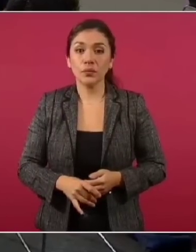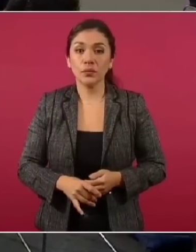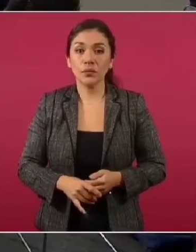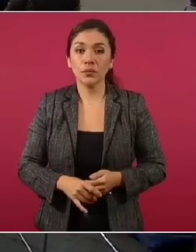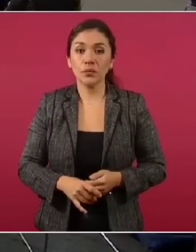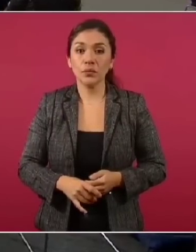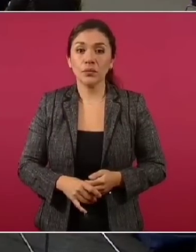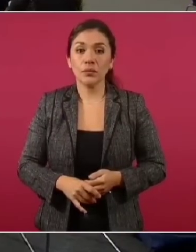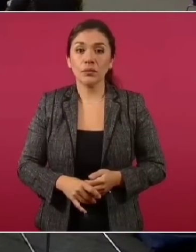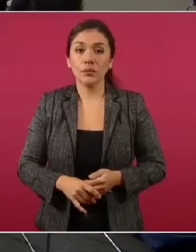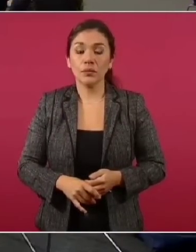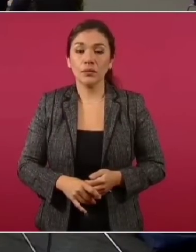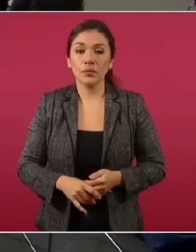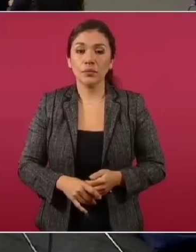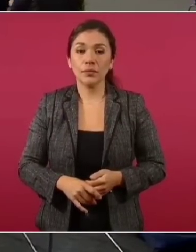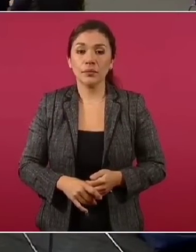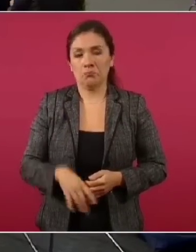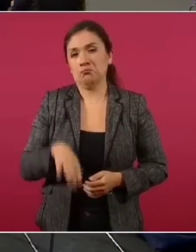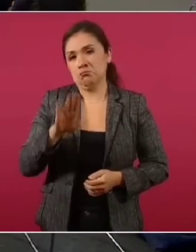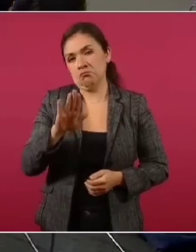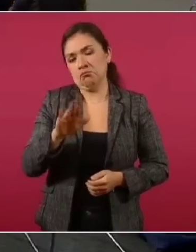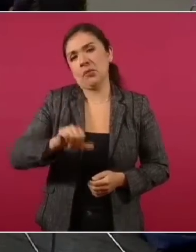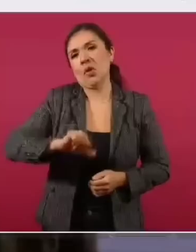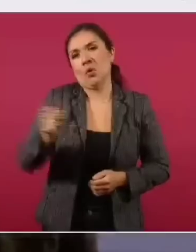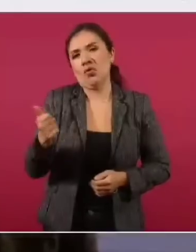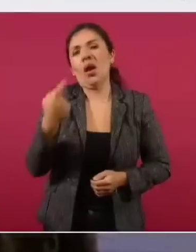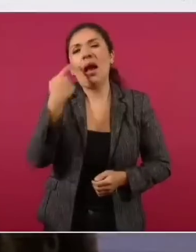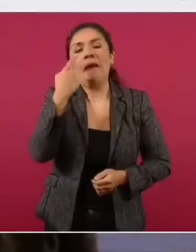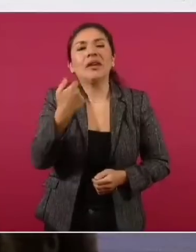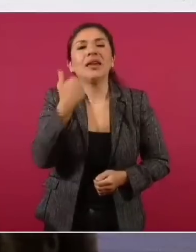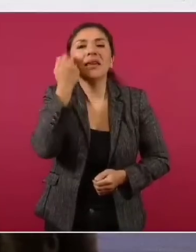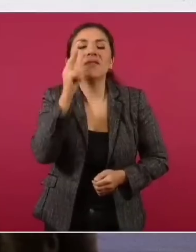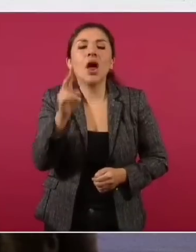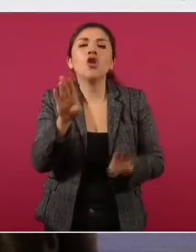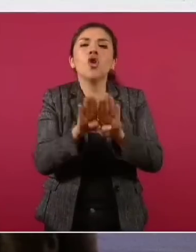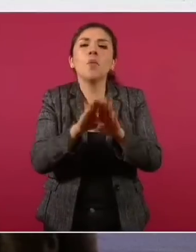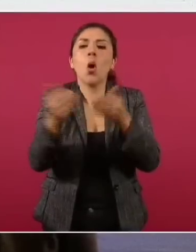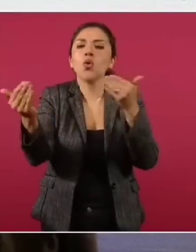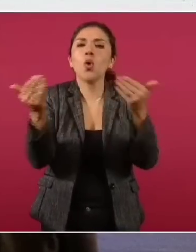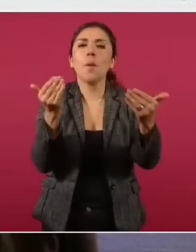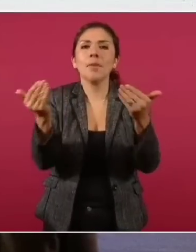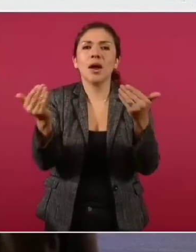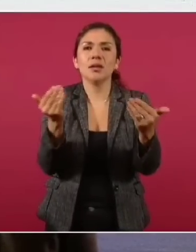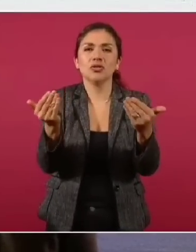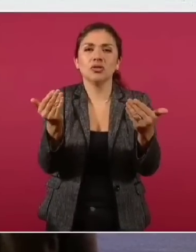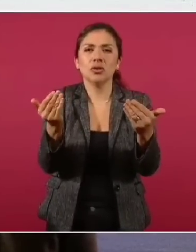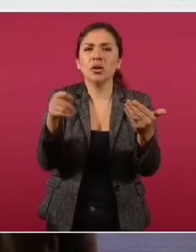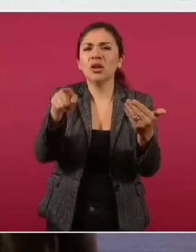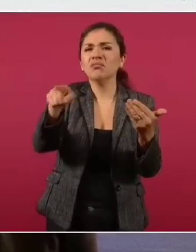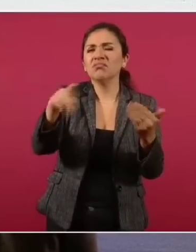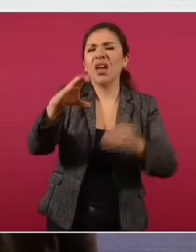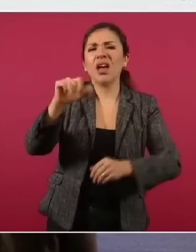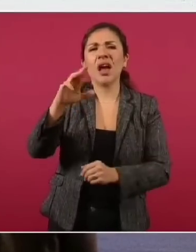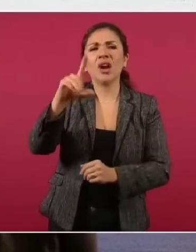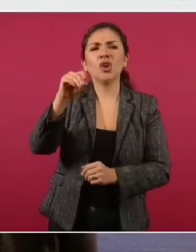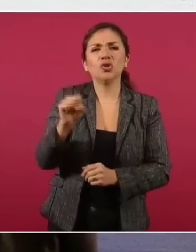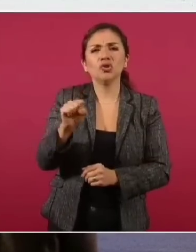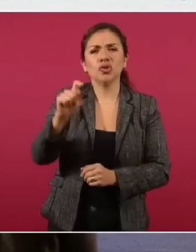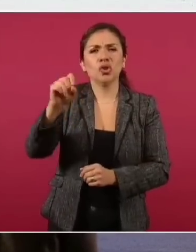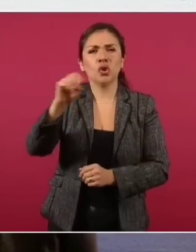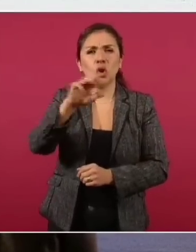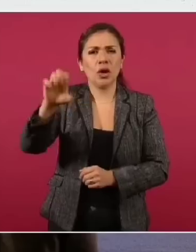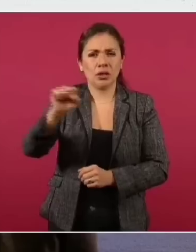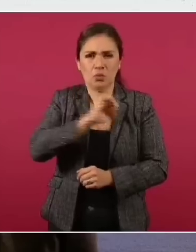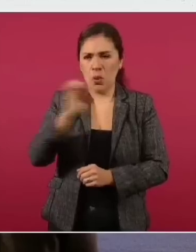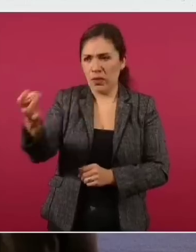Y lo comparamos con las otras, a ver si hay. A lo mejor Carlos Torres nos